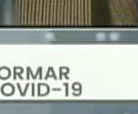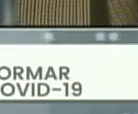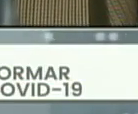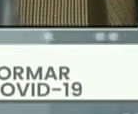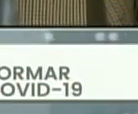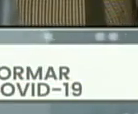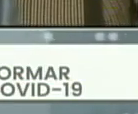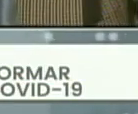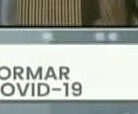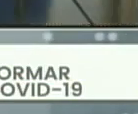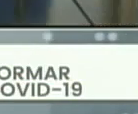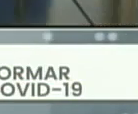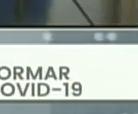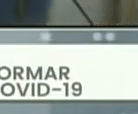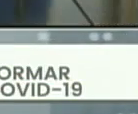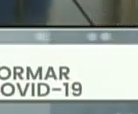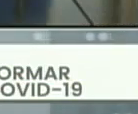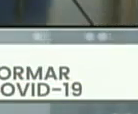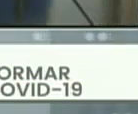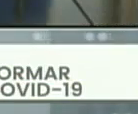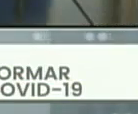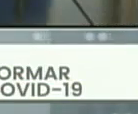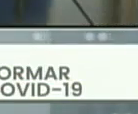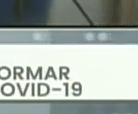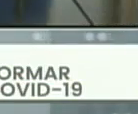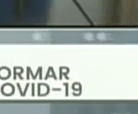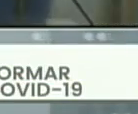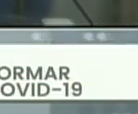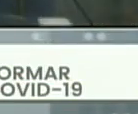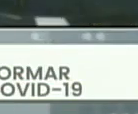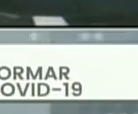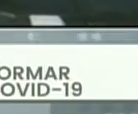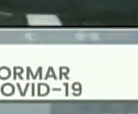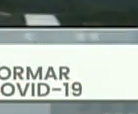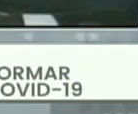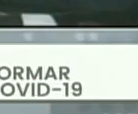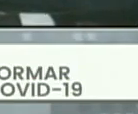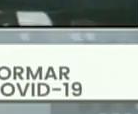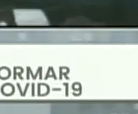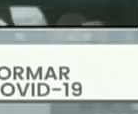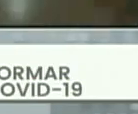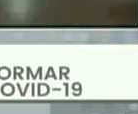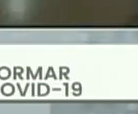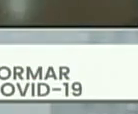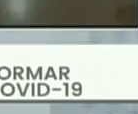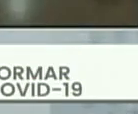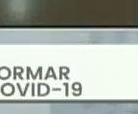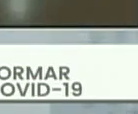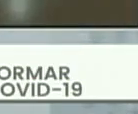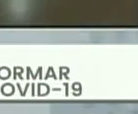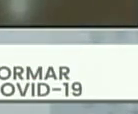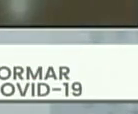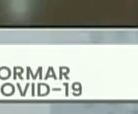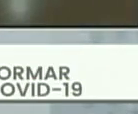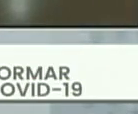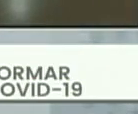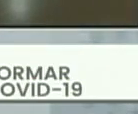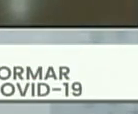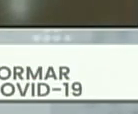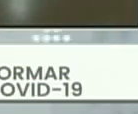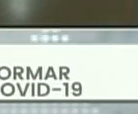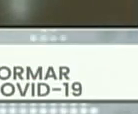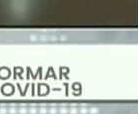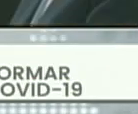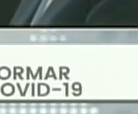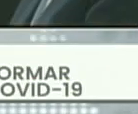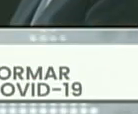todo el estado mayor de la juventud venezolana conversando revisando los planes allí estuve un día intenso